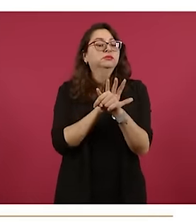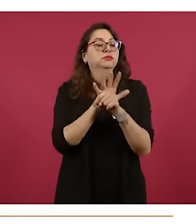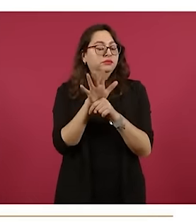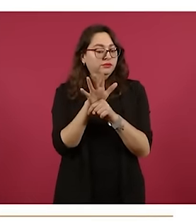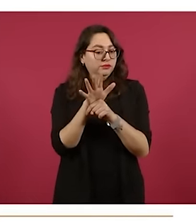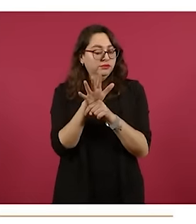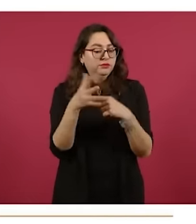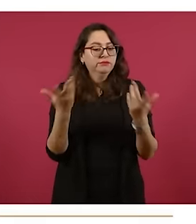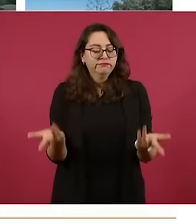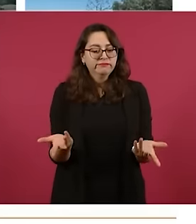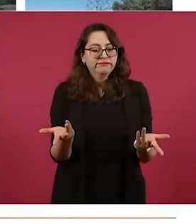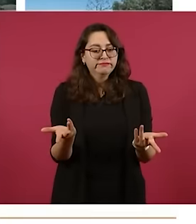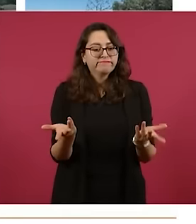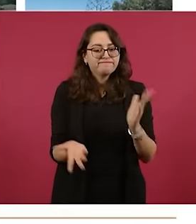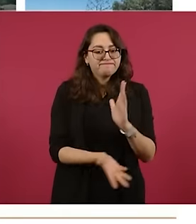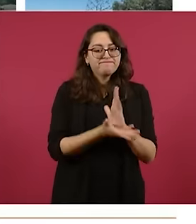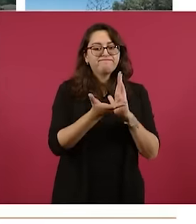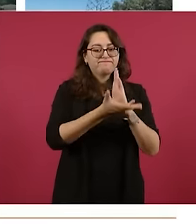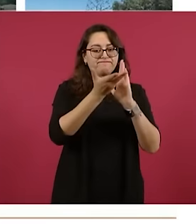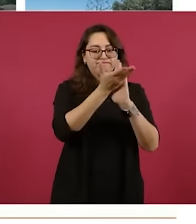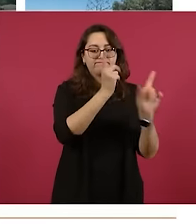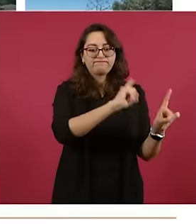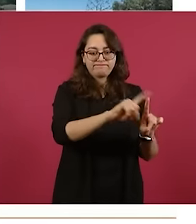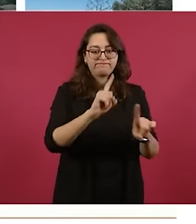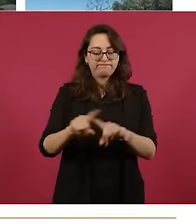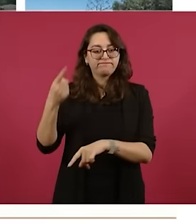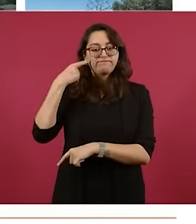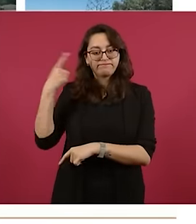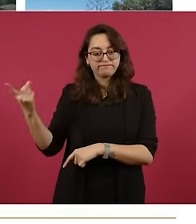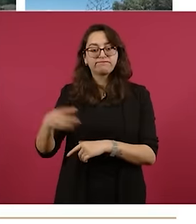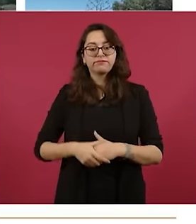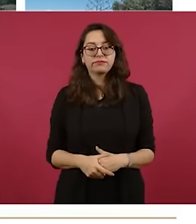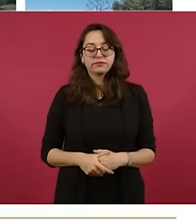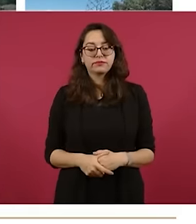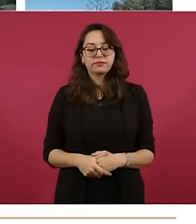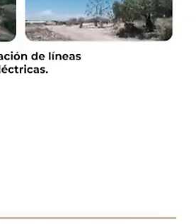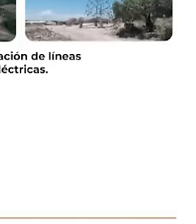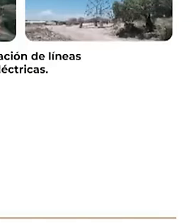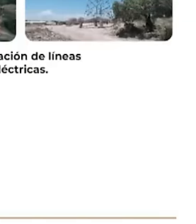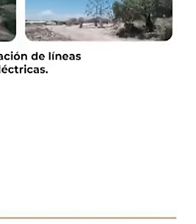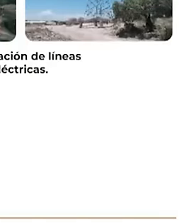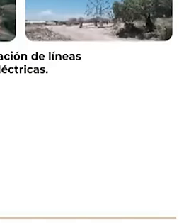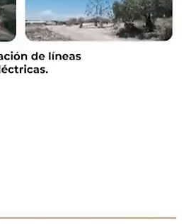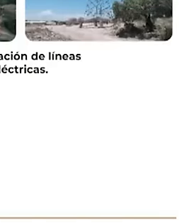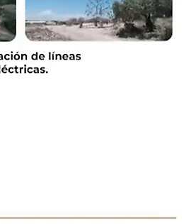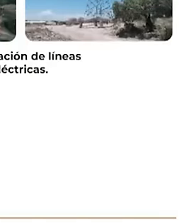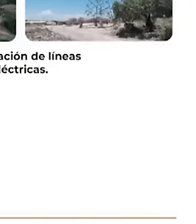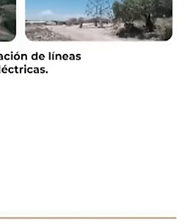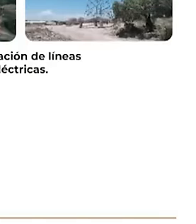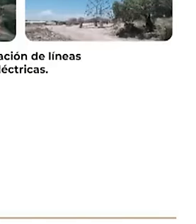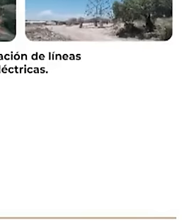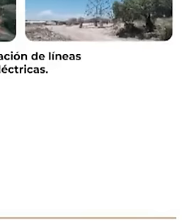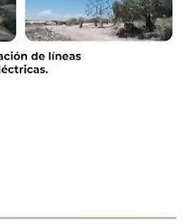la construcción de la presa, que tiene una longitud de mil novecientos cuarenta y siete metros. Una presa de